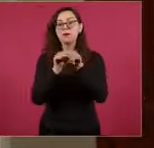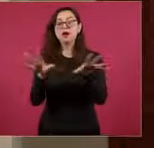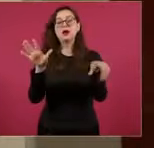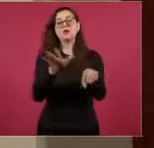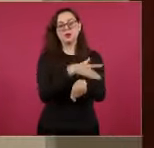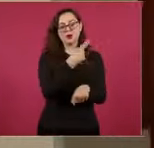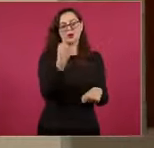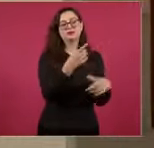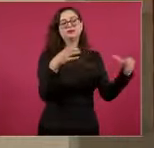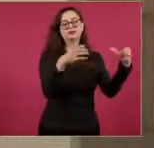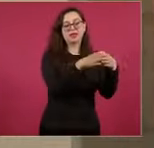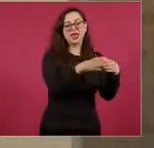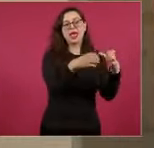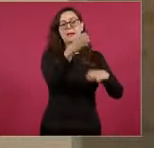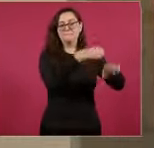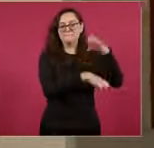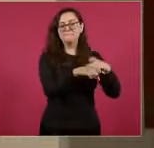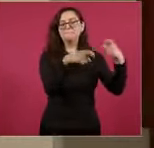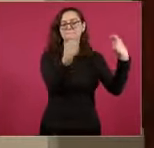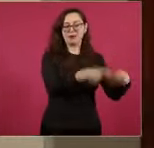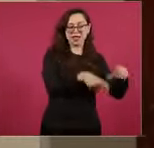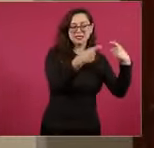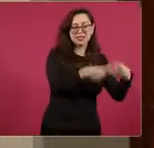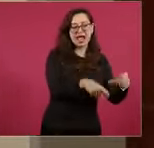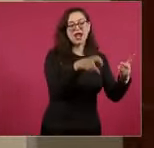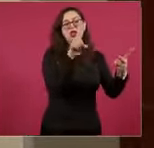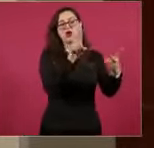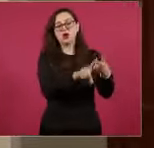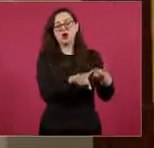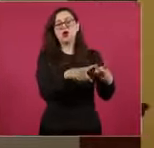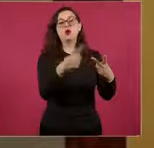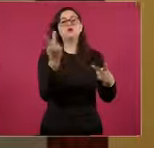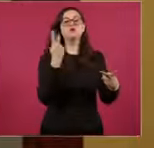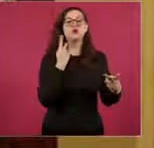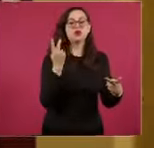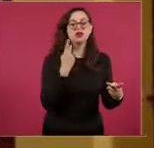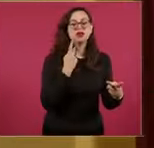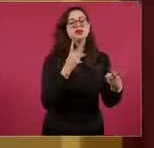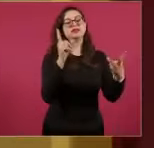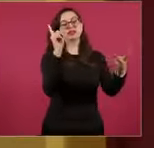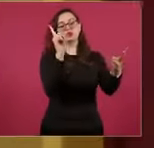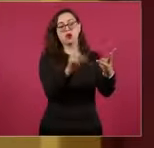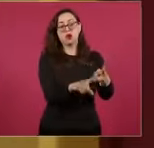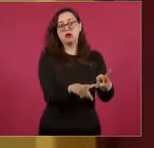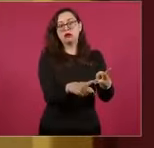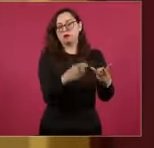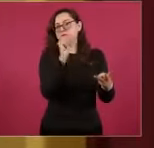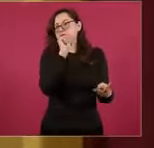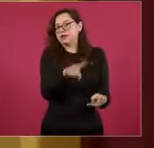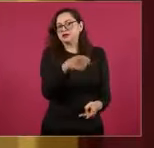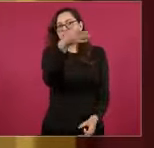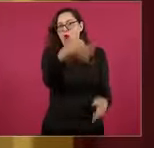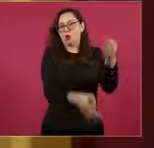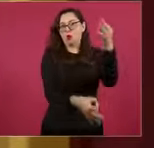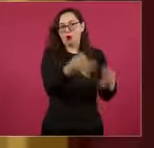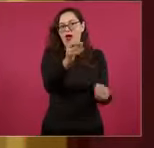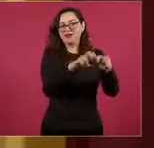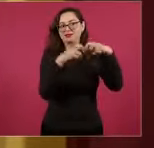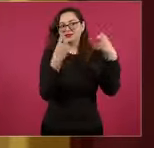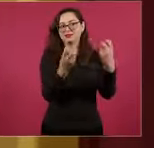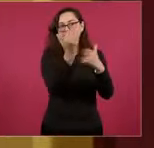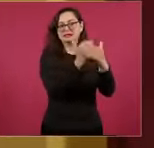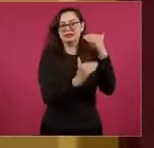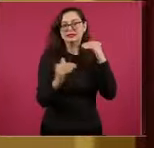incluso los miembros, muchos de los miembros del Poder Judicial, no quieren que suceda esta reforma. Entonces, han